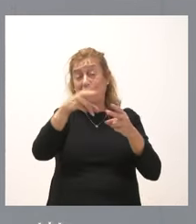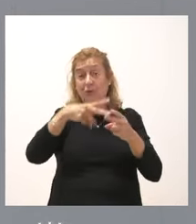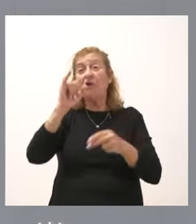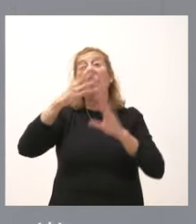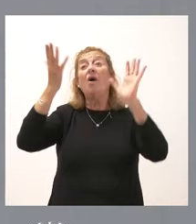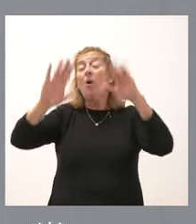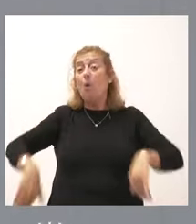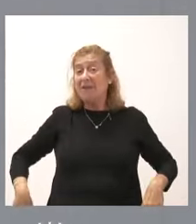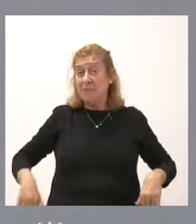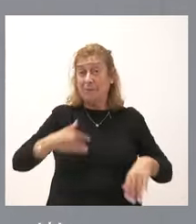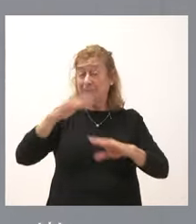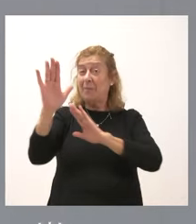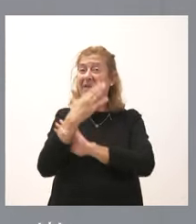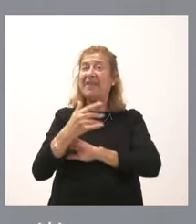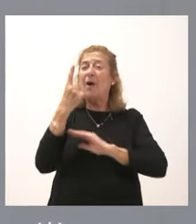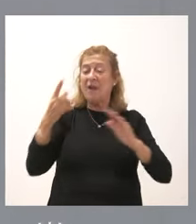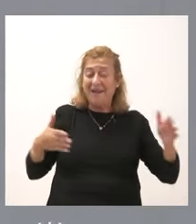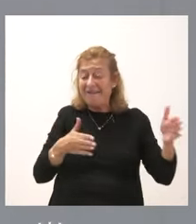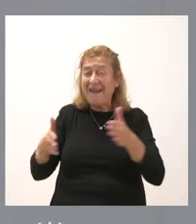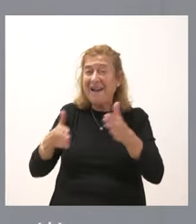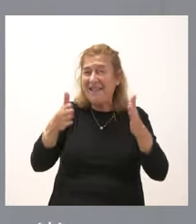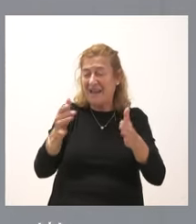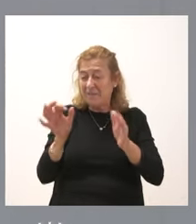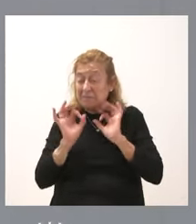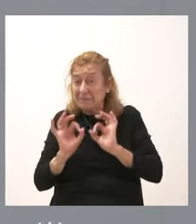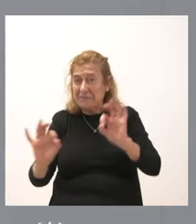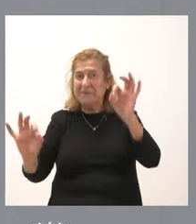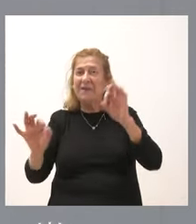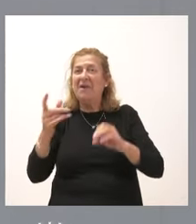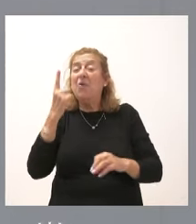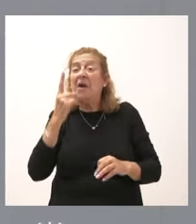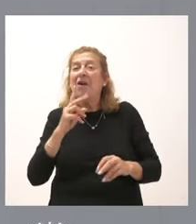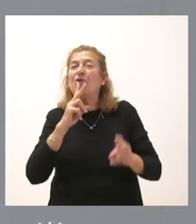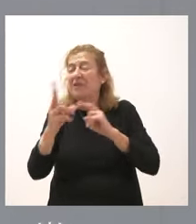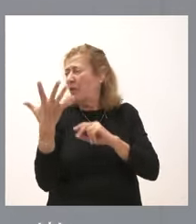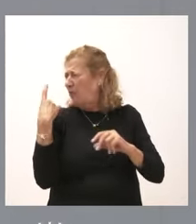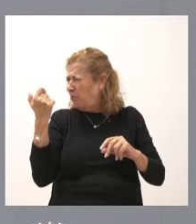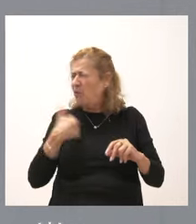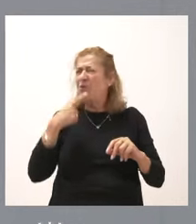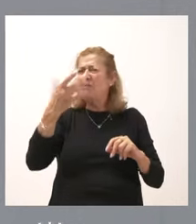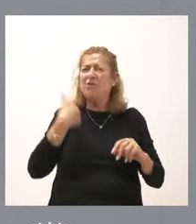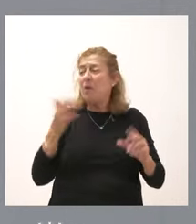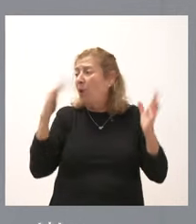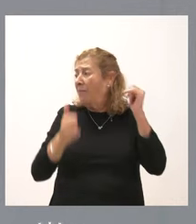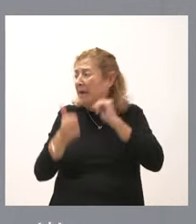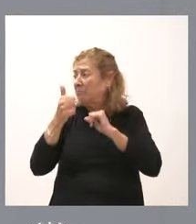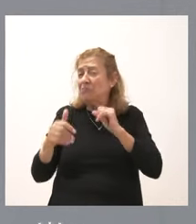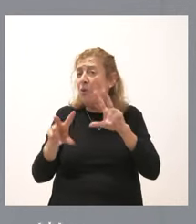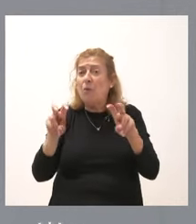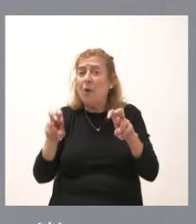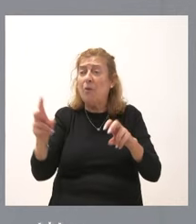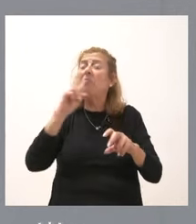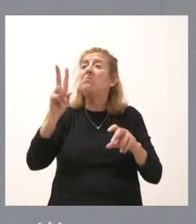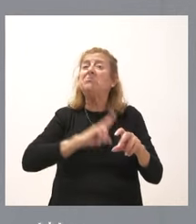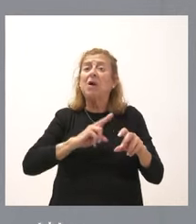por último, me plantea una carretera muy específica. Le di una contestación hace muy poco tiempo y no ha habido ninguna novedad que me haya transmitido la